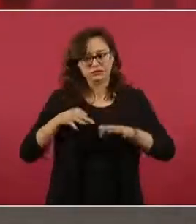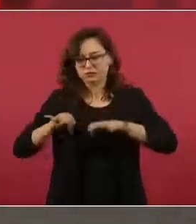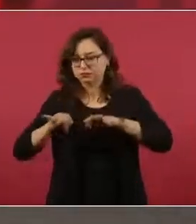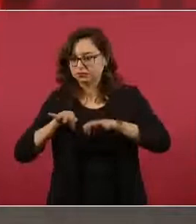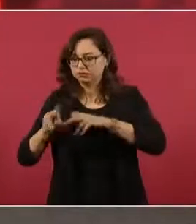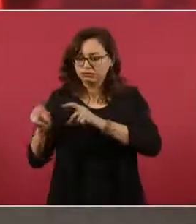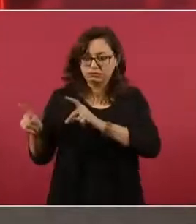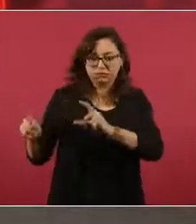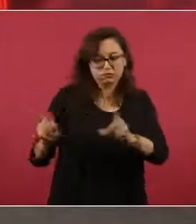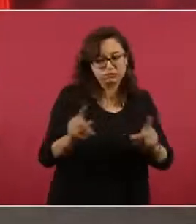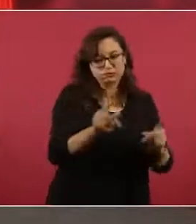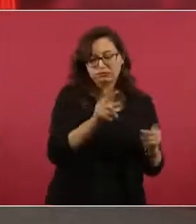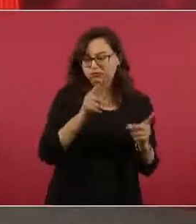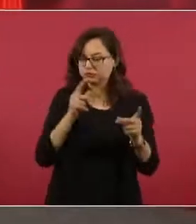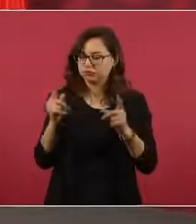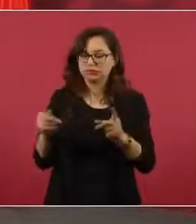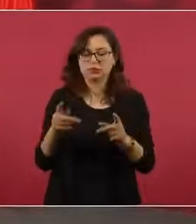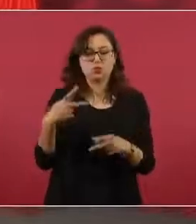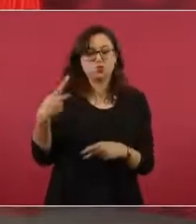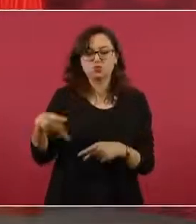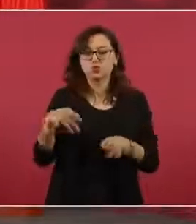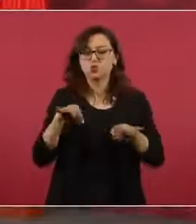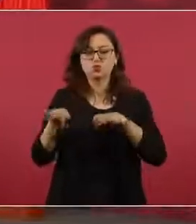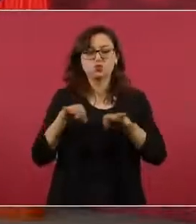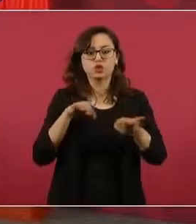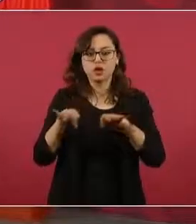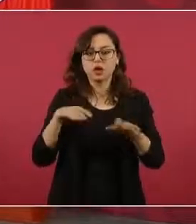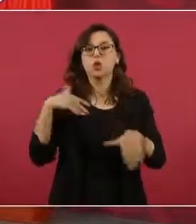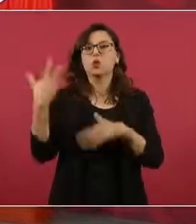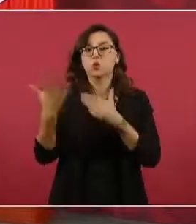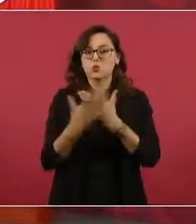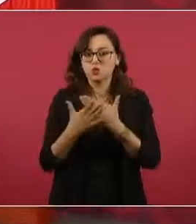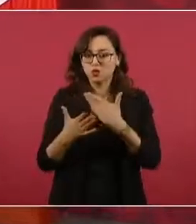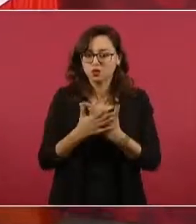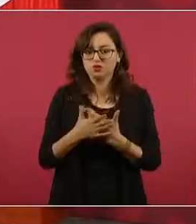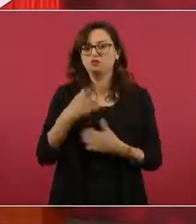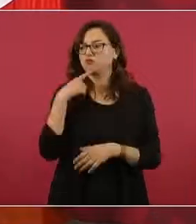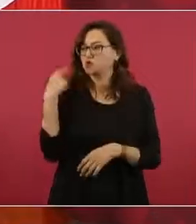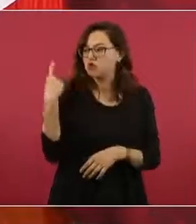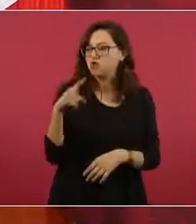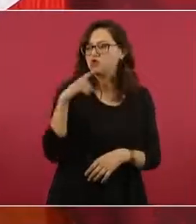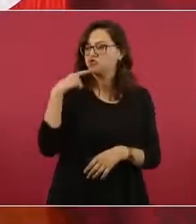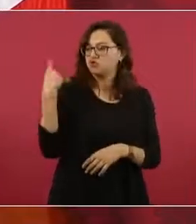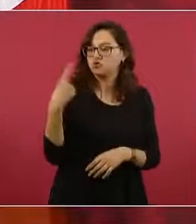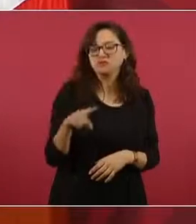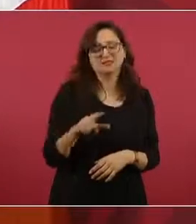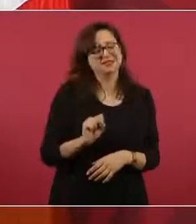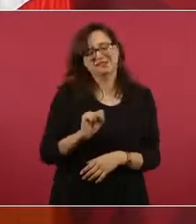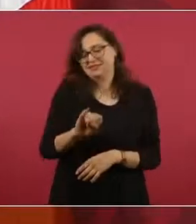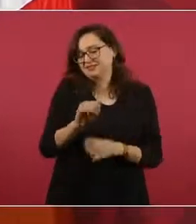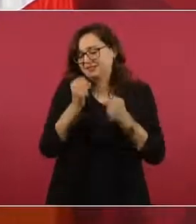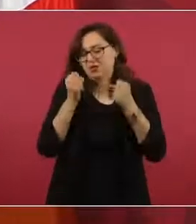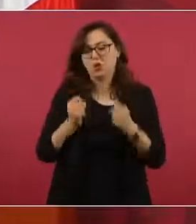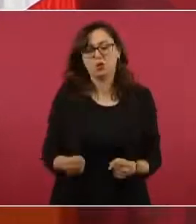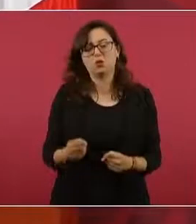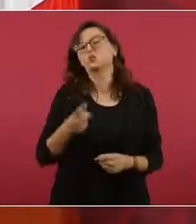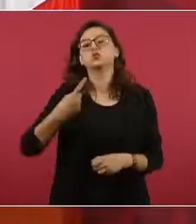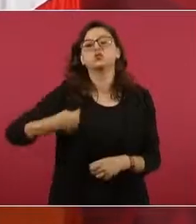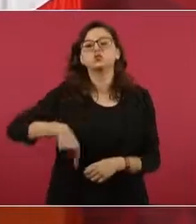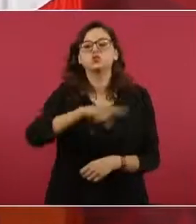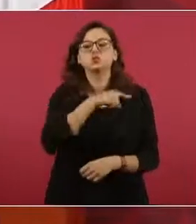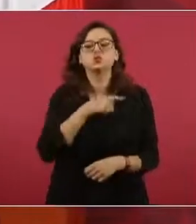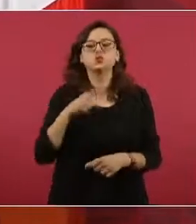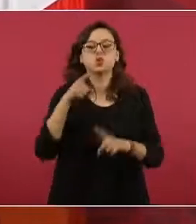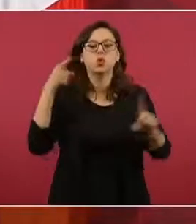y van a haber denuncias. Entonces, lo que hay que buscar, y eso es lo que a mí me importa